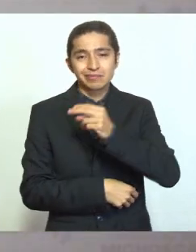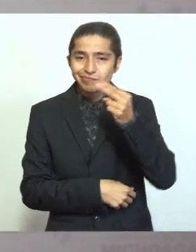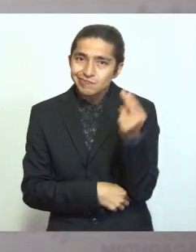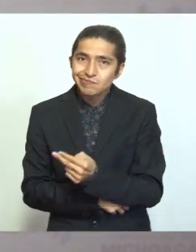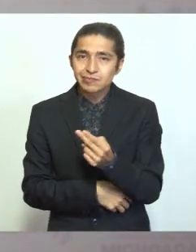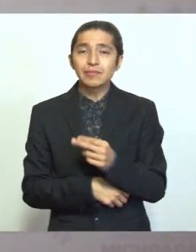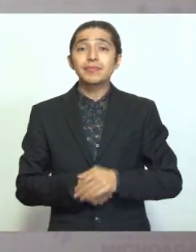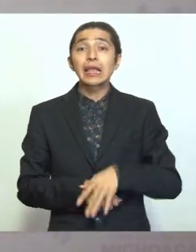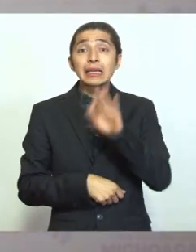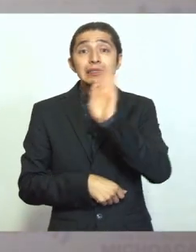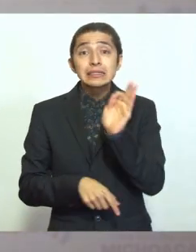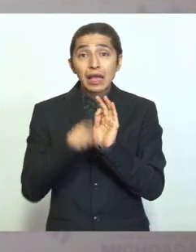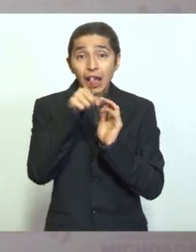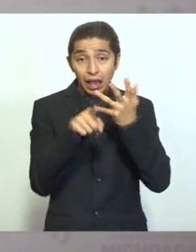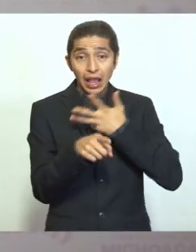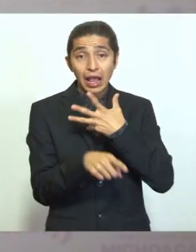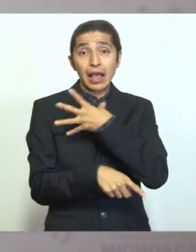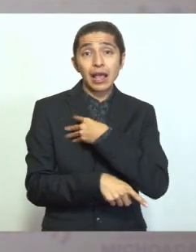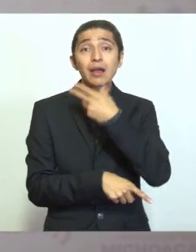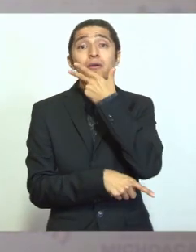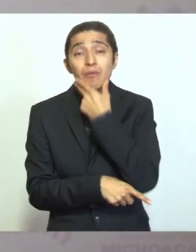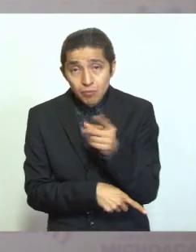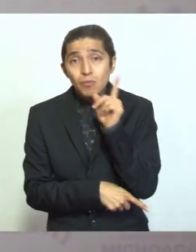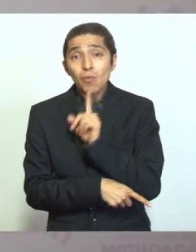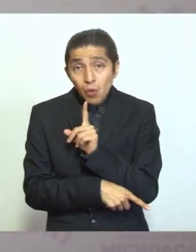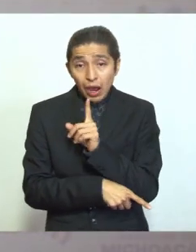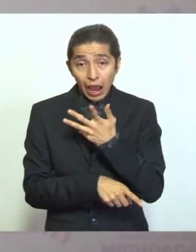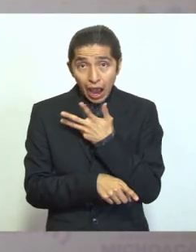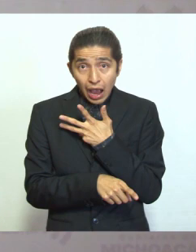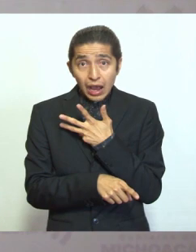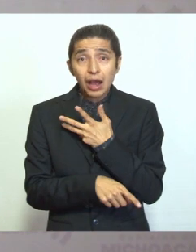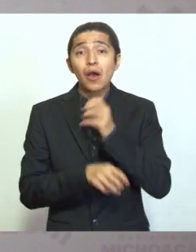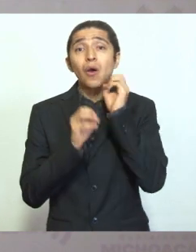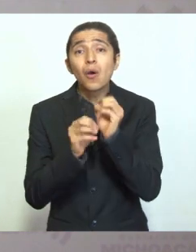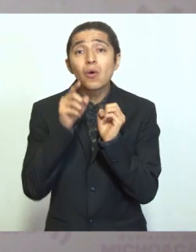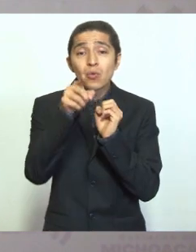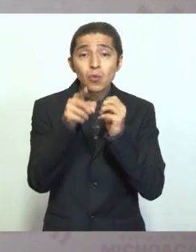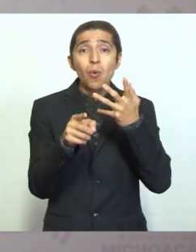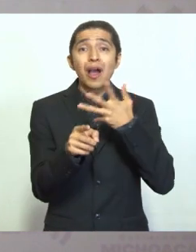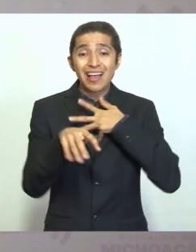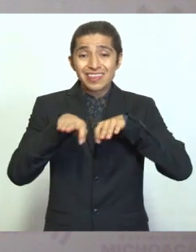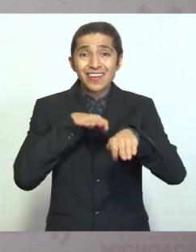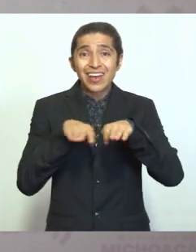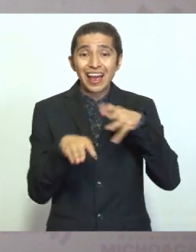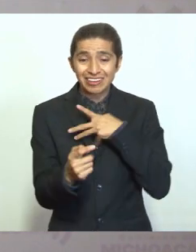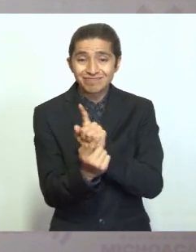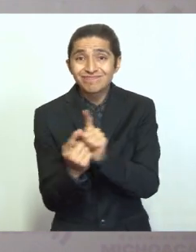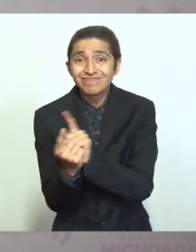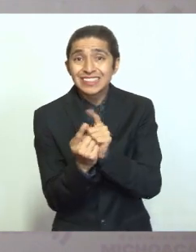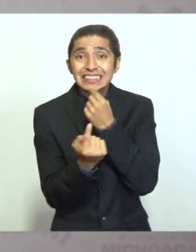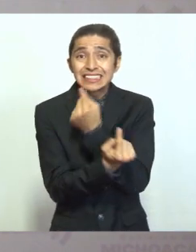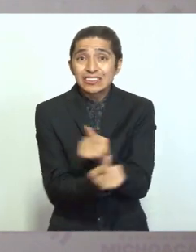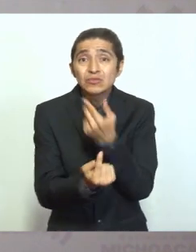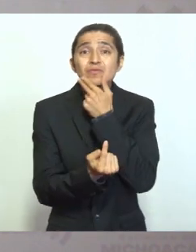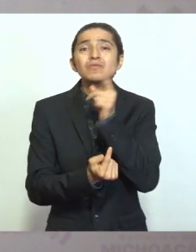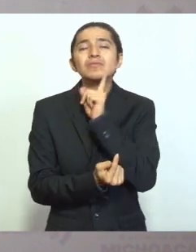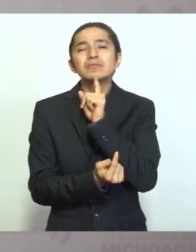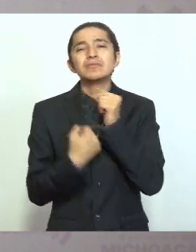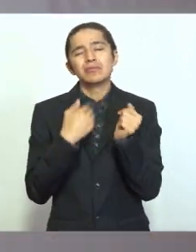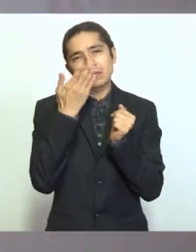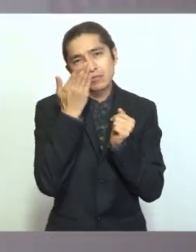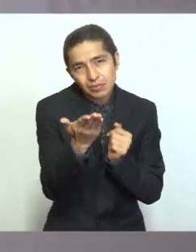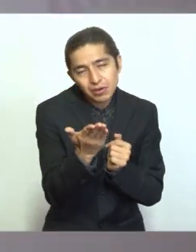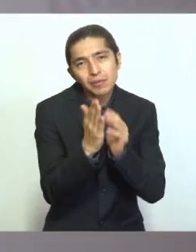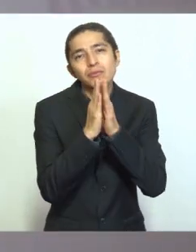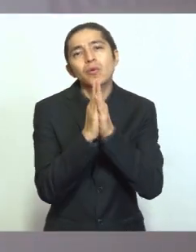Si tú tienes hijas e hijos, si en tu trabajo estás en contacto con niñas y niños, te quiero pedir algo.